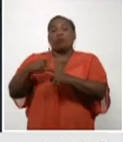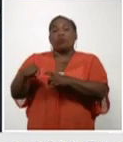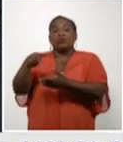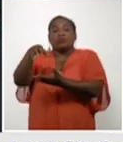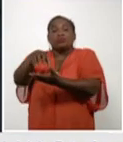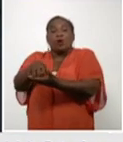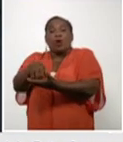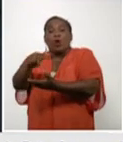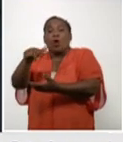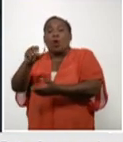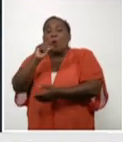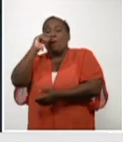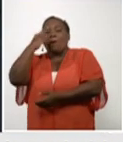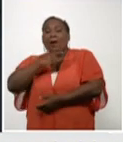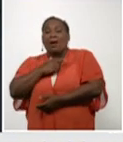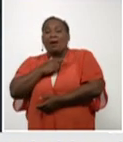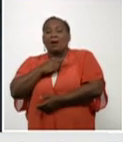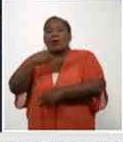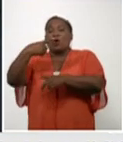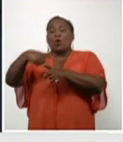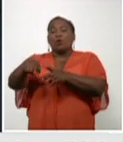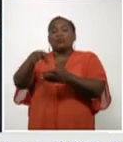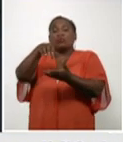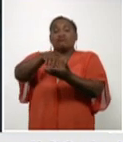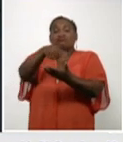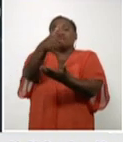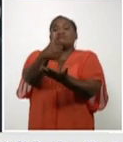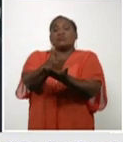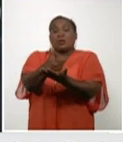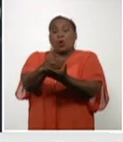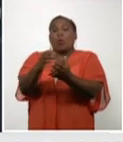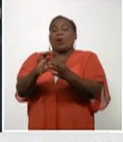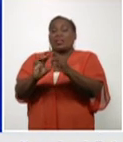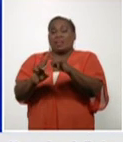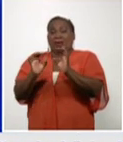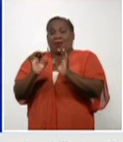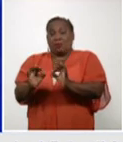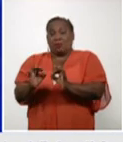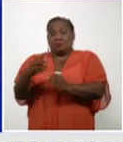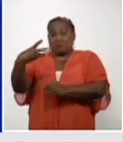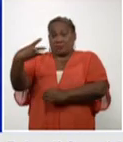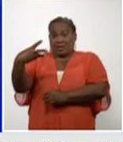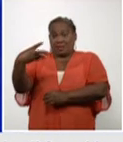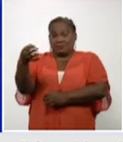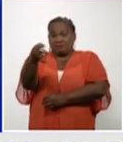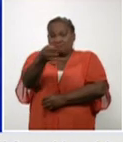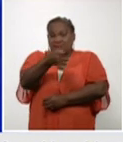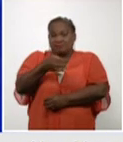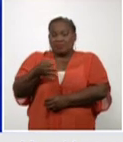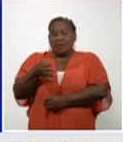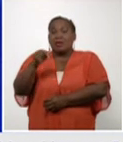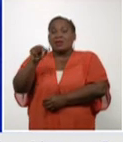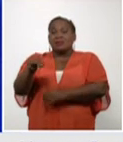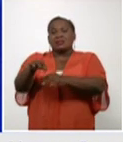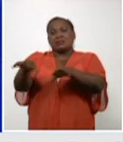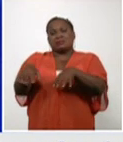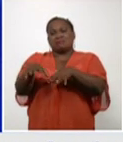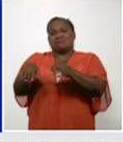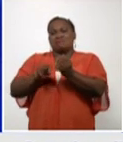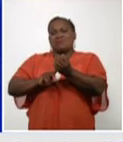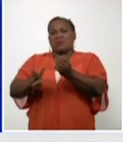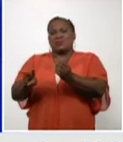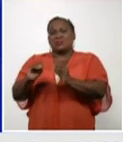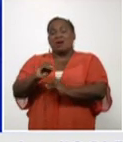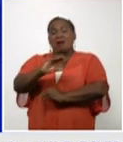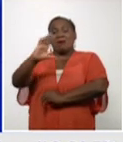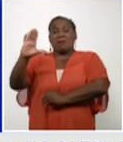de 41 casos y otro en la ciudad cabecera provincial. Esta es la situación que presenta nuestra provincia al amanecer de hoy. Aguardo